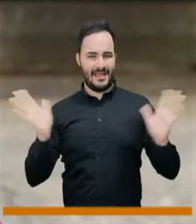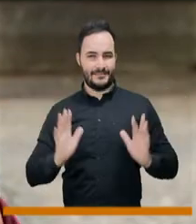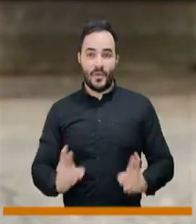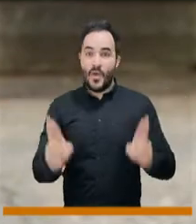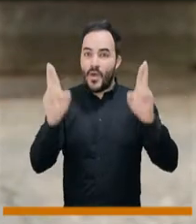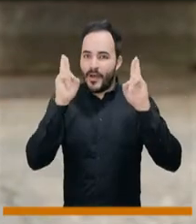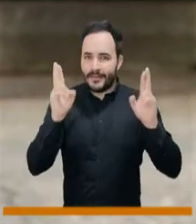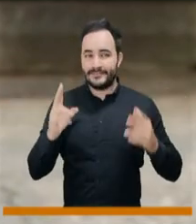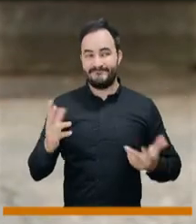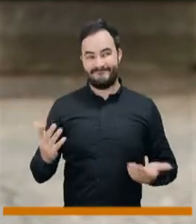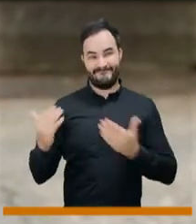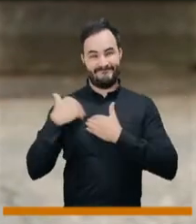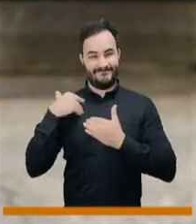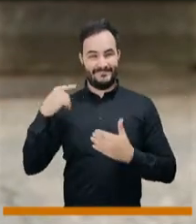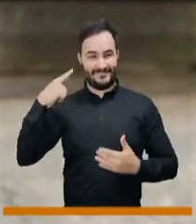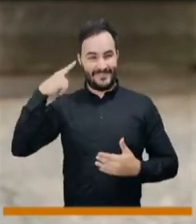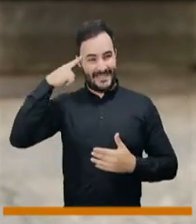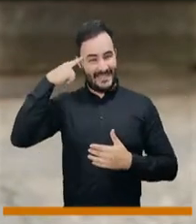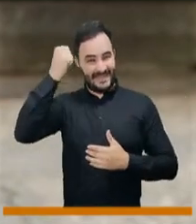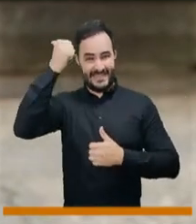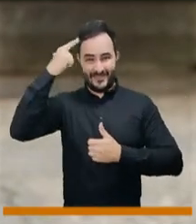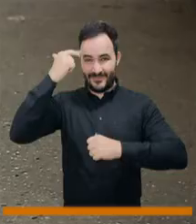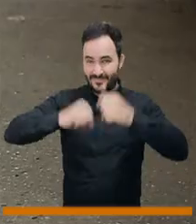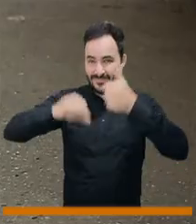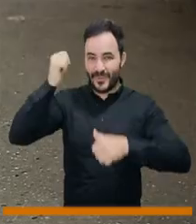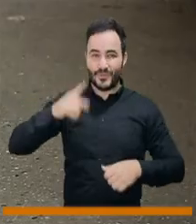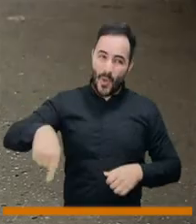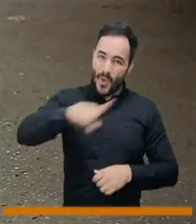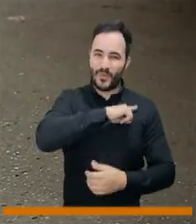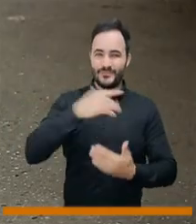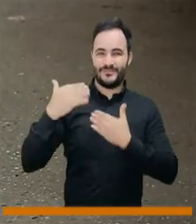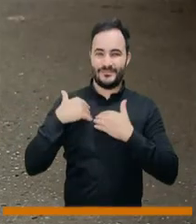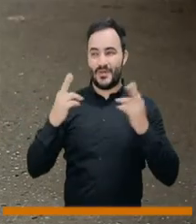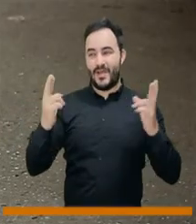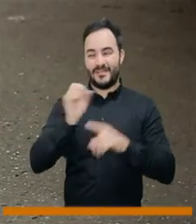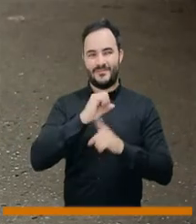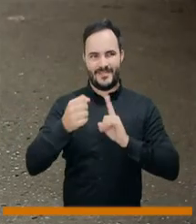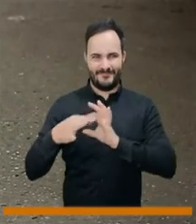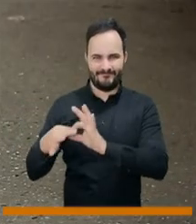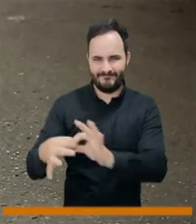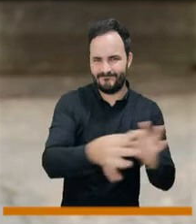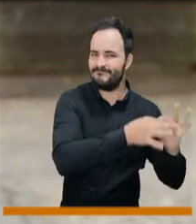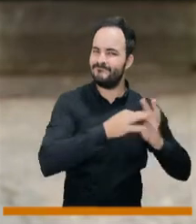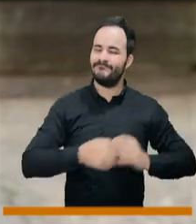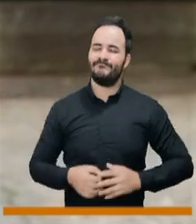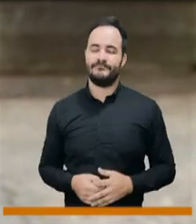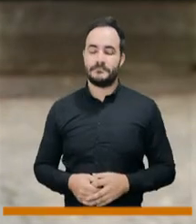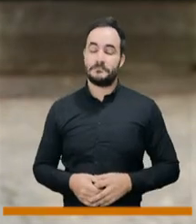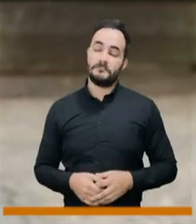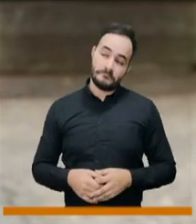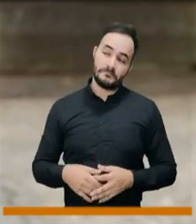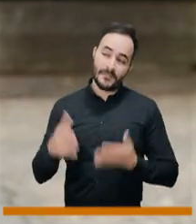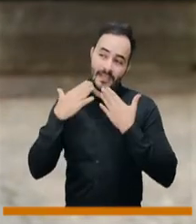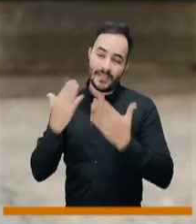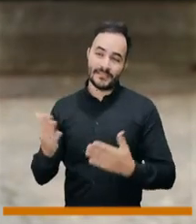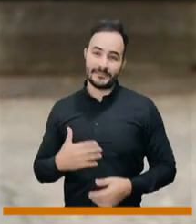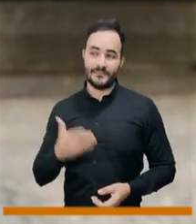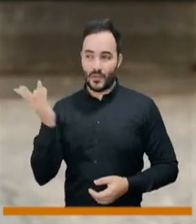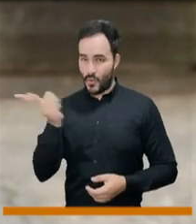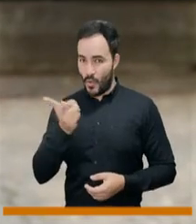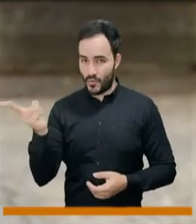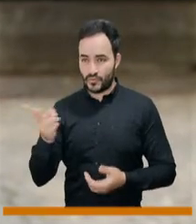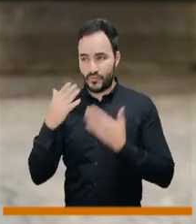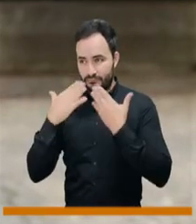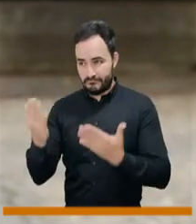las drogas siente en el mundo de las adicciones. Eso tiene que ser un reto, digamos, que tengamos en esta sociedad. Sin duda. Pues, los quiero